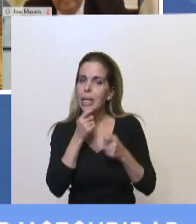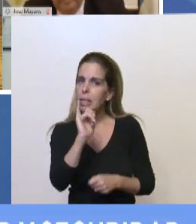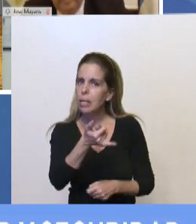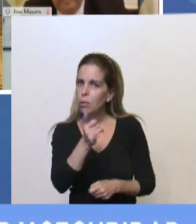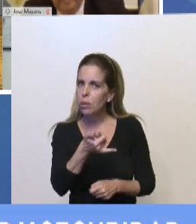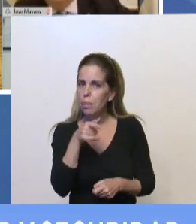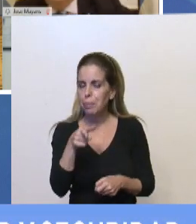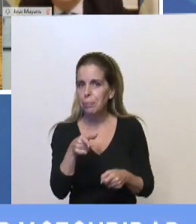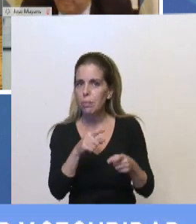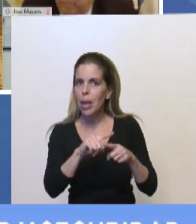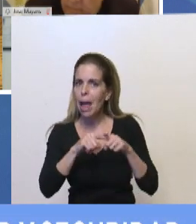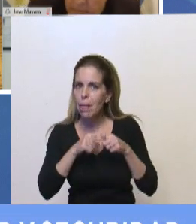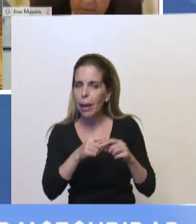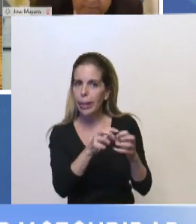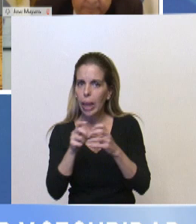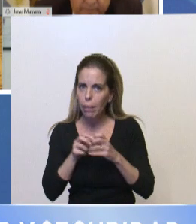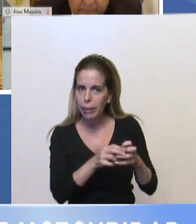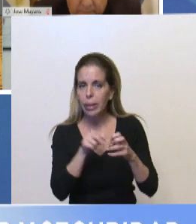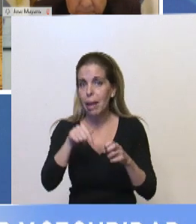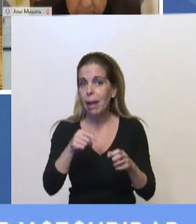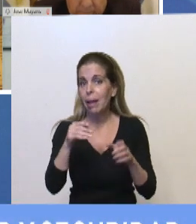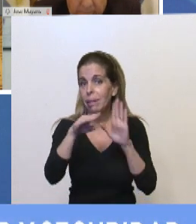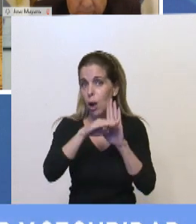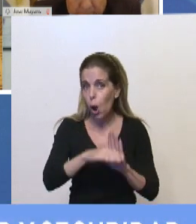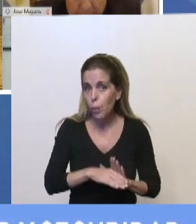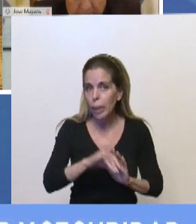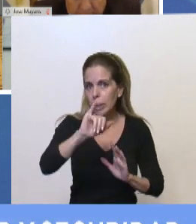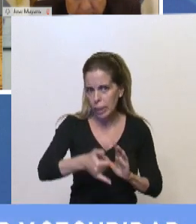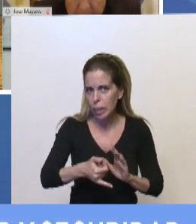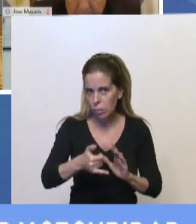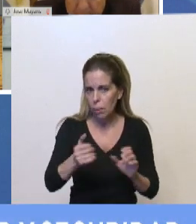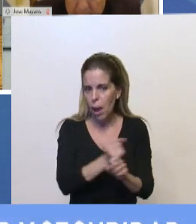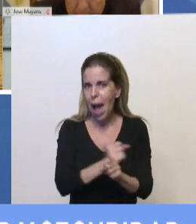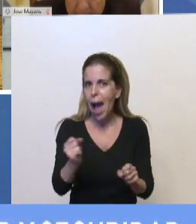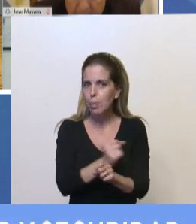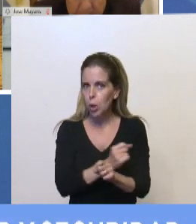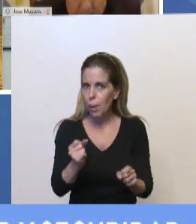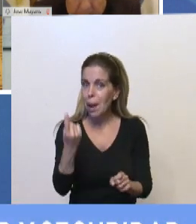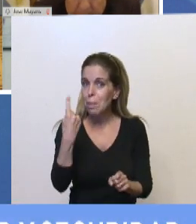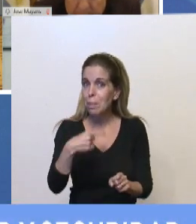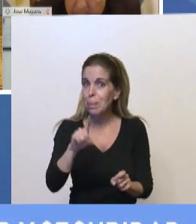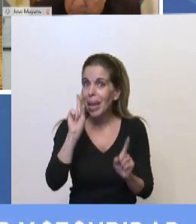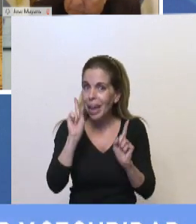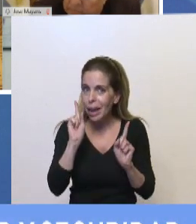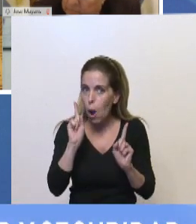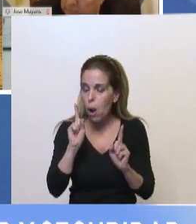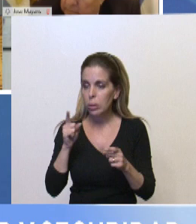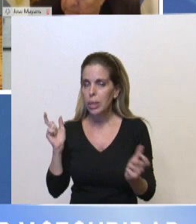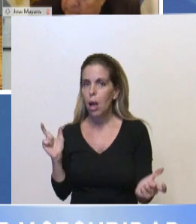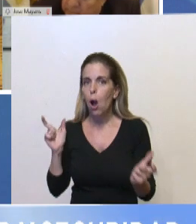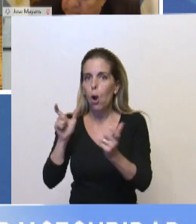celeridad estas normas que vamos a aprobar, no sin haber advertido en la comisión